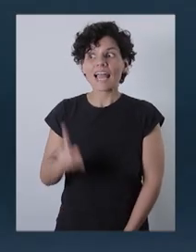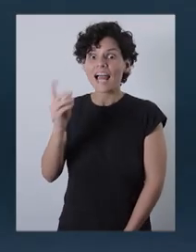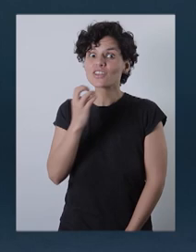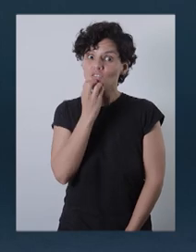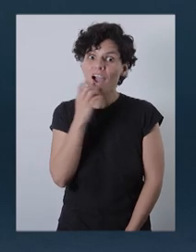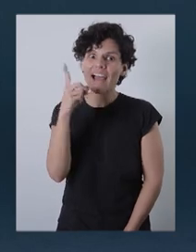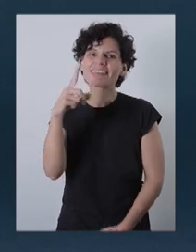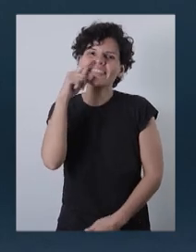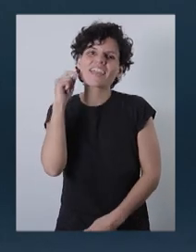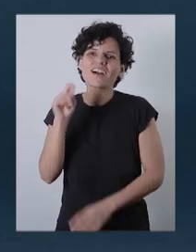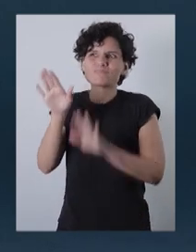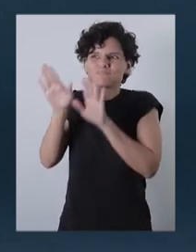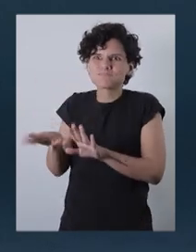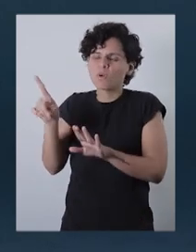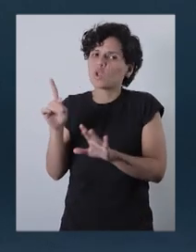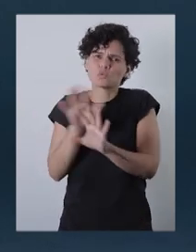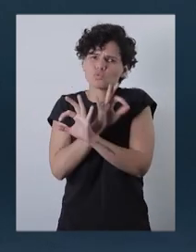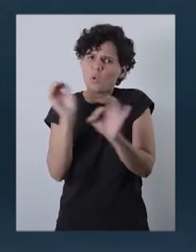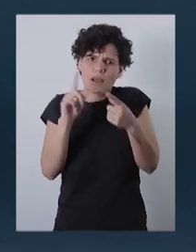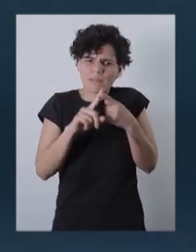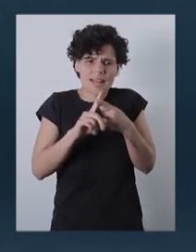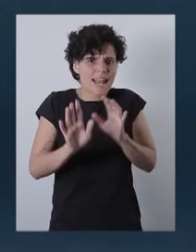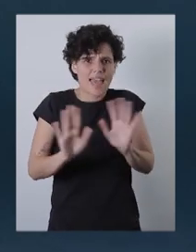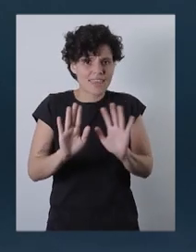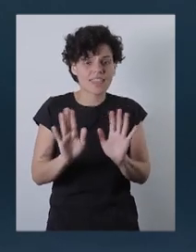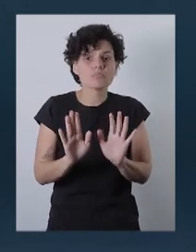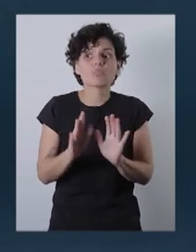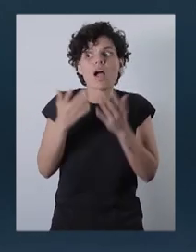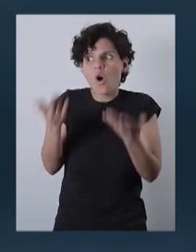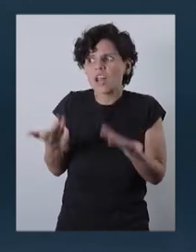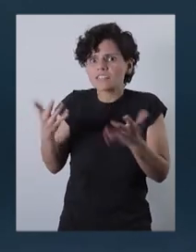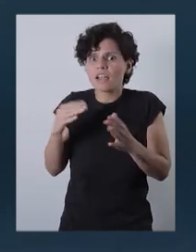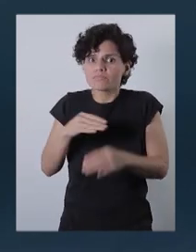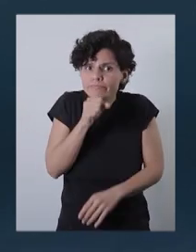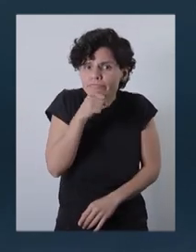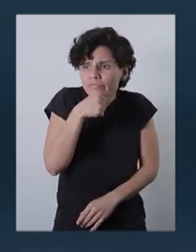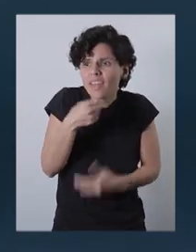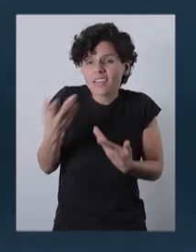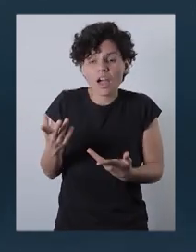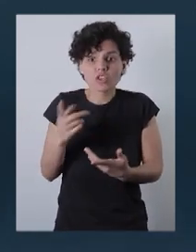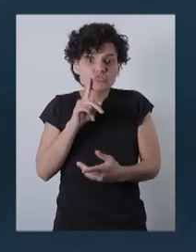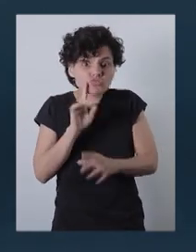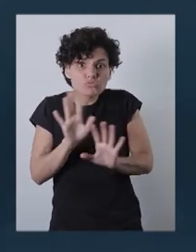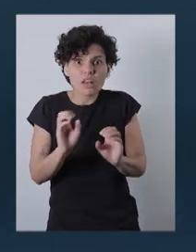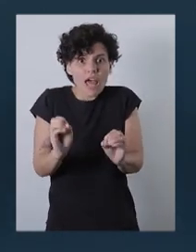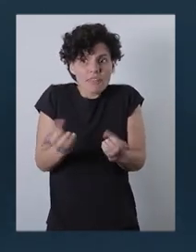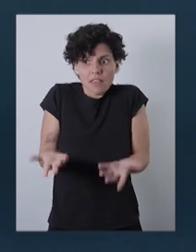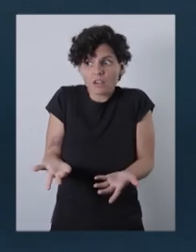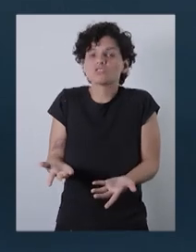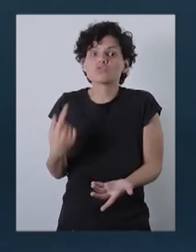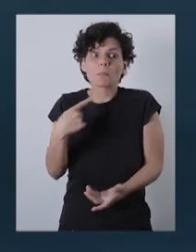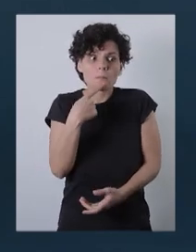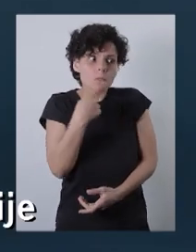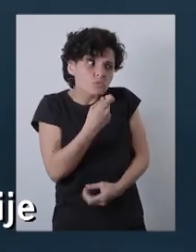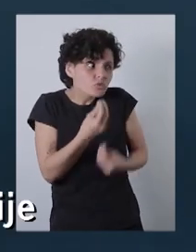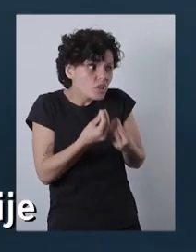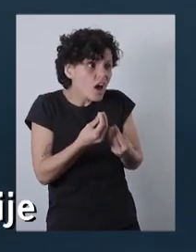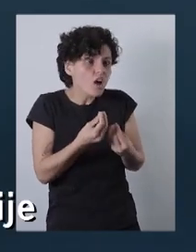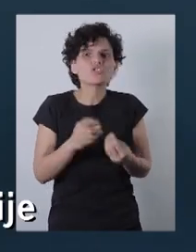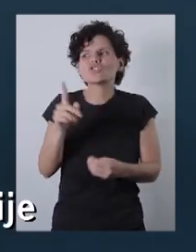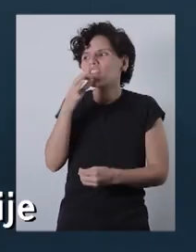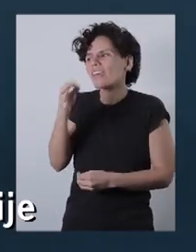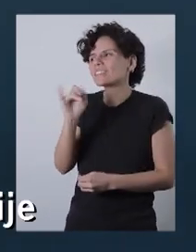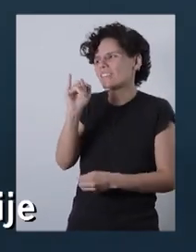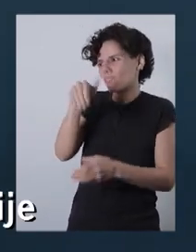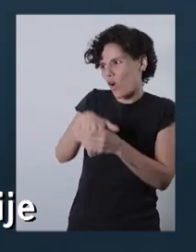Yo tengo una tía en Antofagasta que nunca ha participado en nada, pero ahora ella es viejita y no tiene nada. Entonces me dijo, ¿qué hago? Y yo le dije,